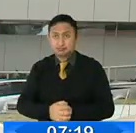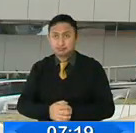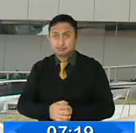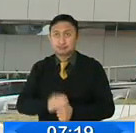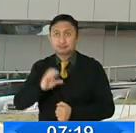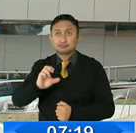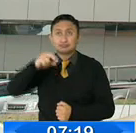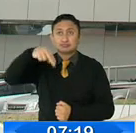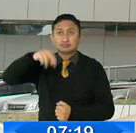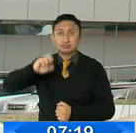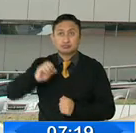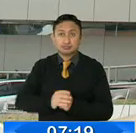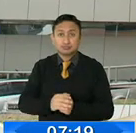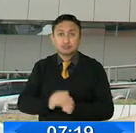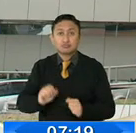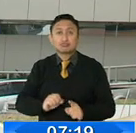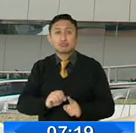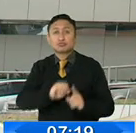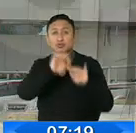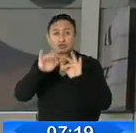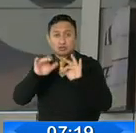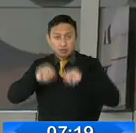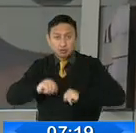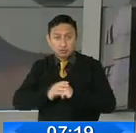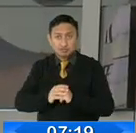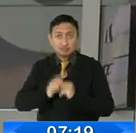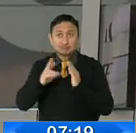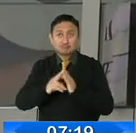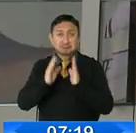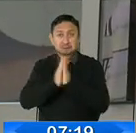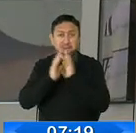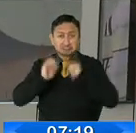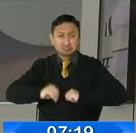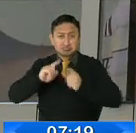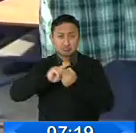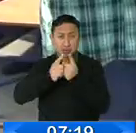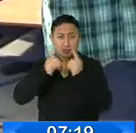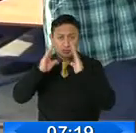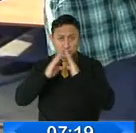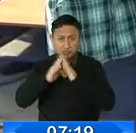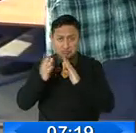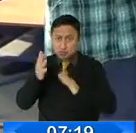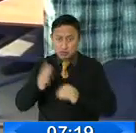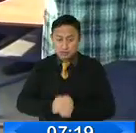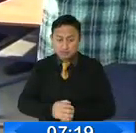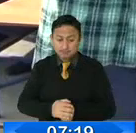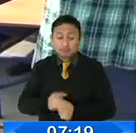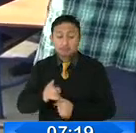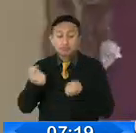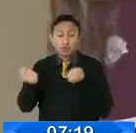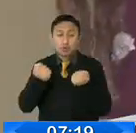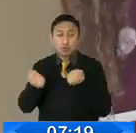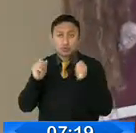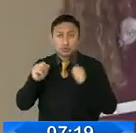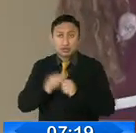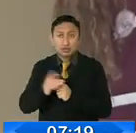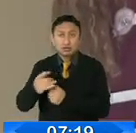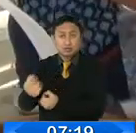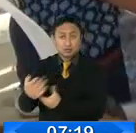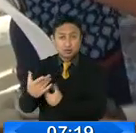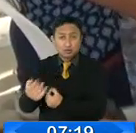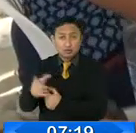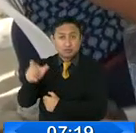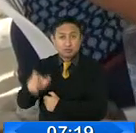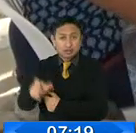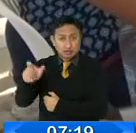El CNE no contó con un sistema integrado para el registro de solicitudes de cambio de domicilio. No existieron controles para validar la información de